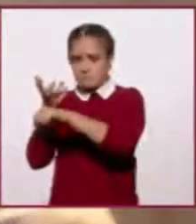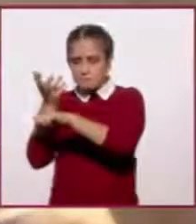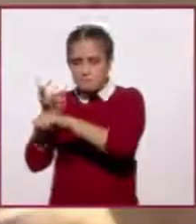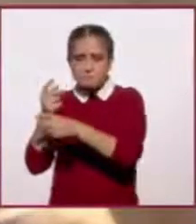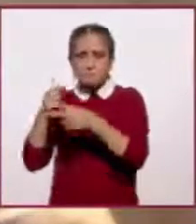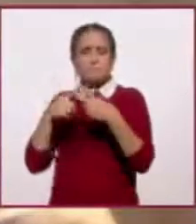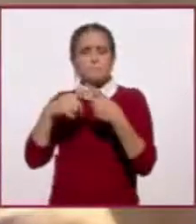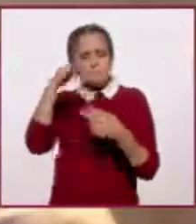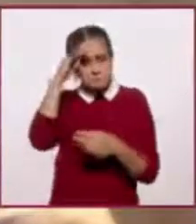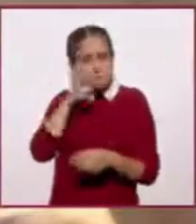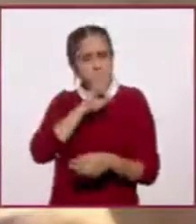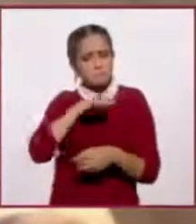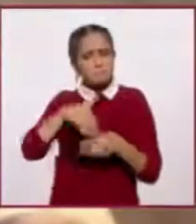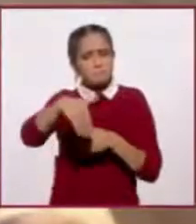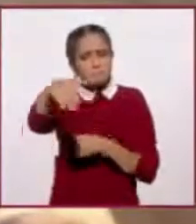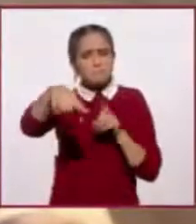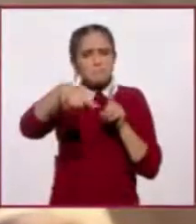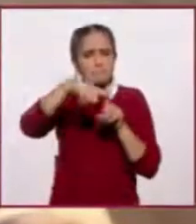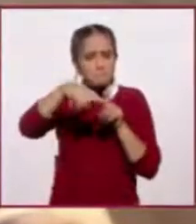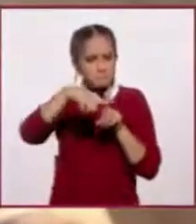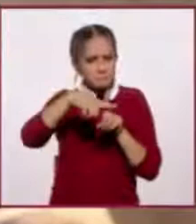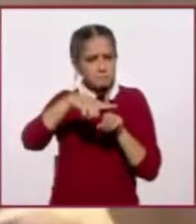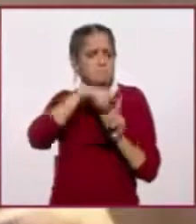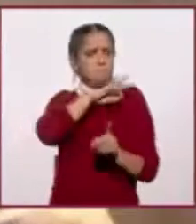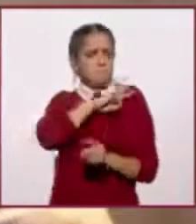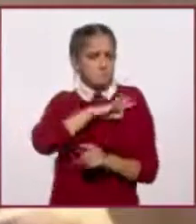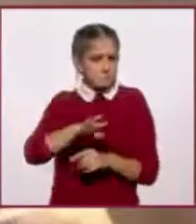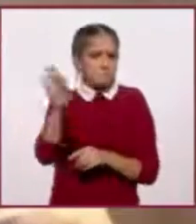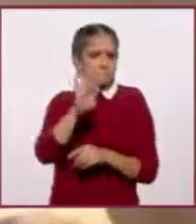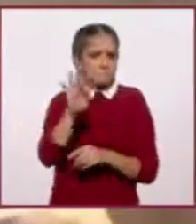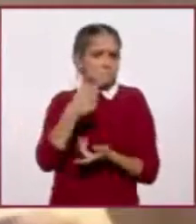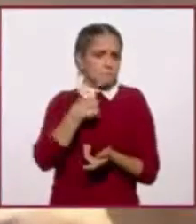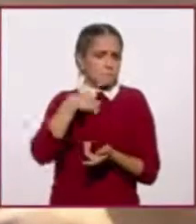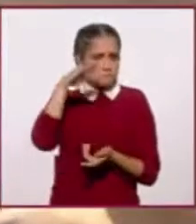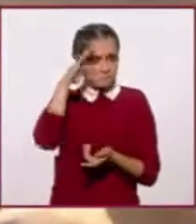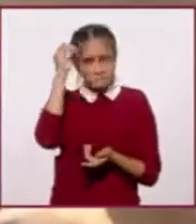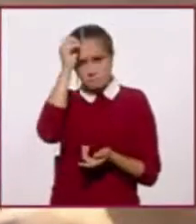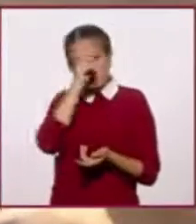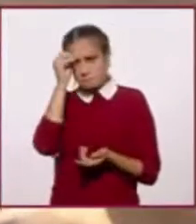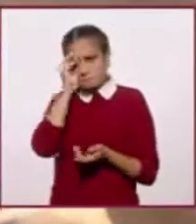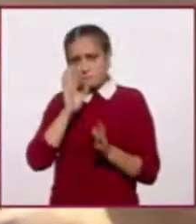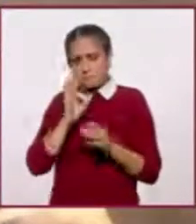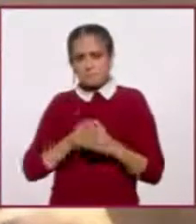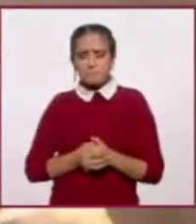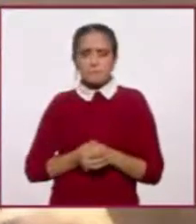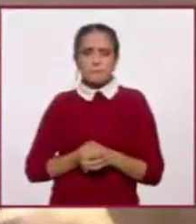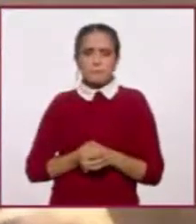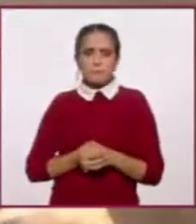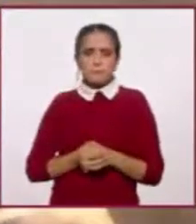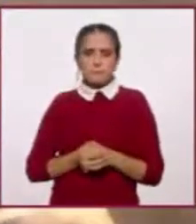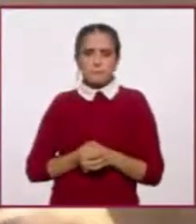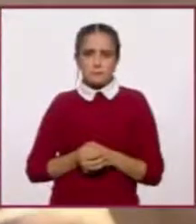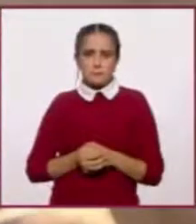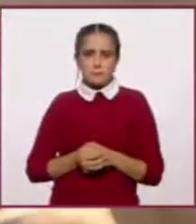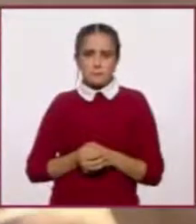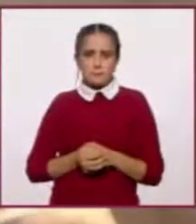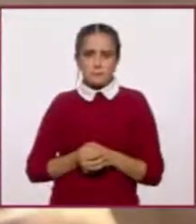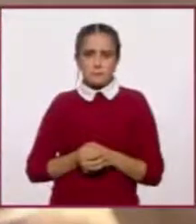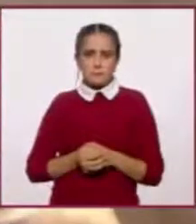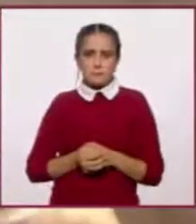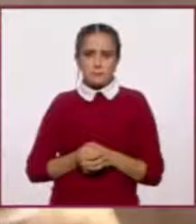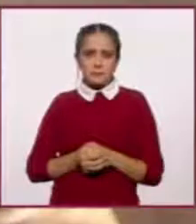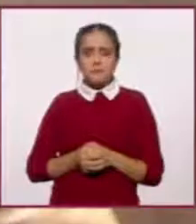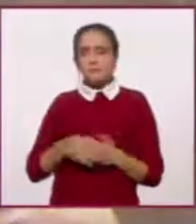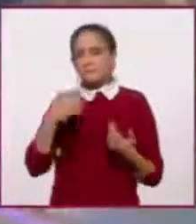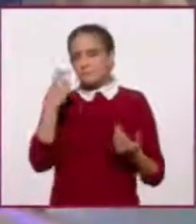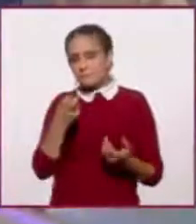desarrollando con normalidad, pues que puede que la percepción de beneficio sea mayor con el tiempo. Muy